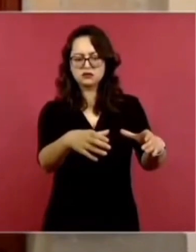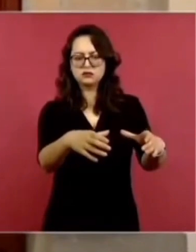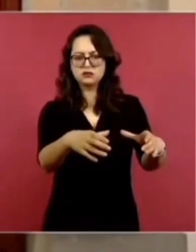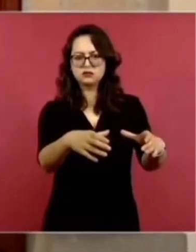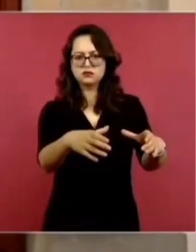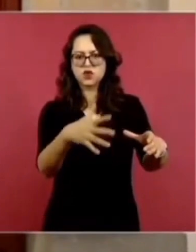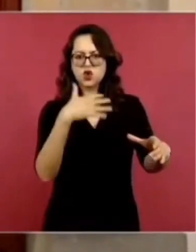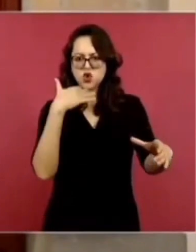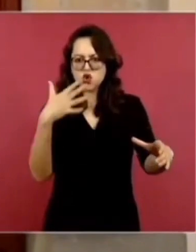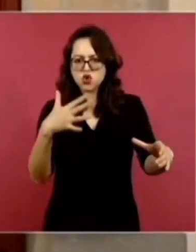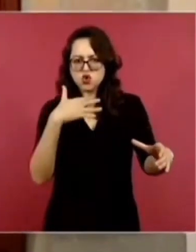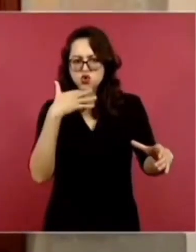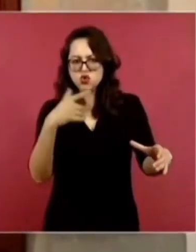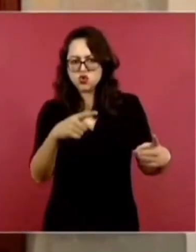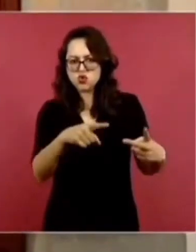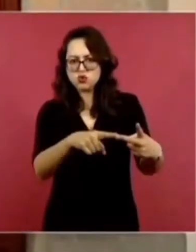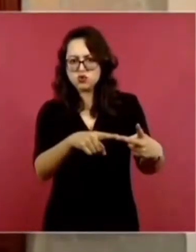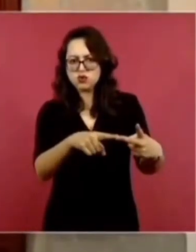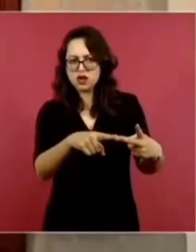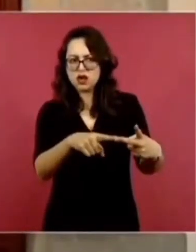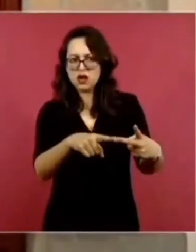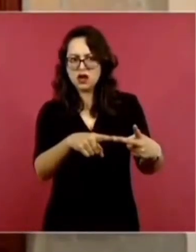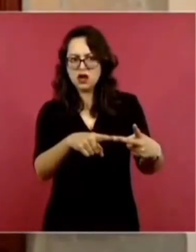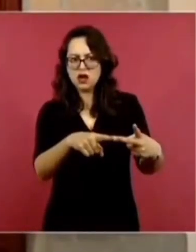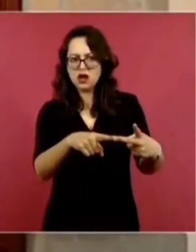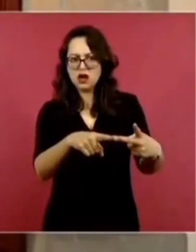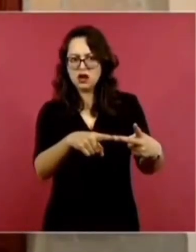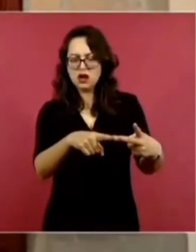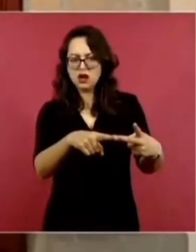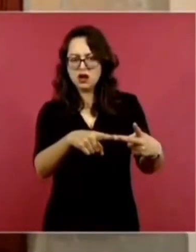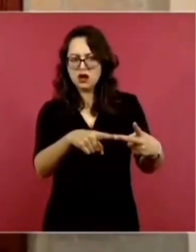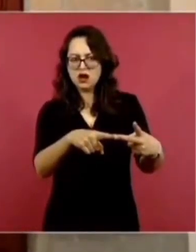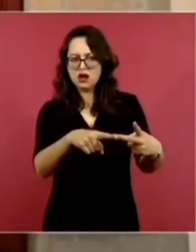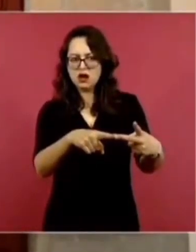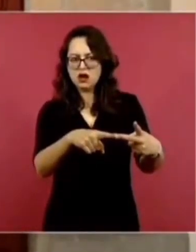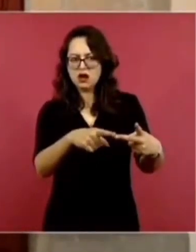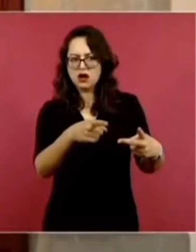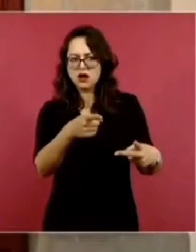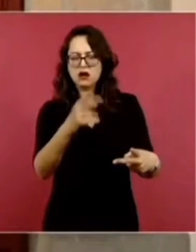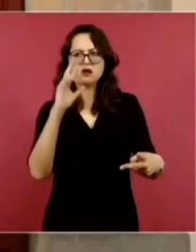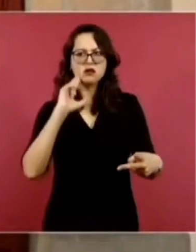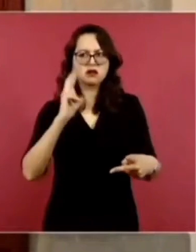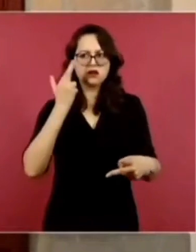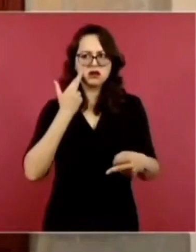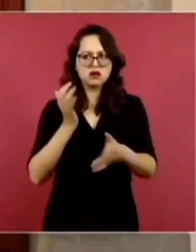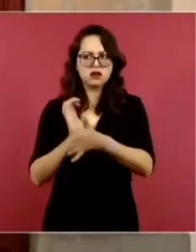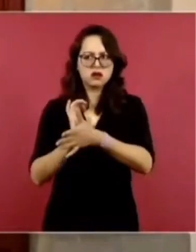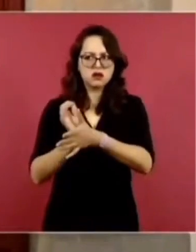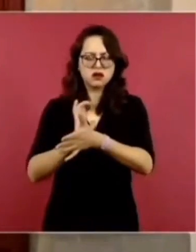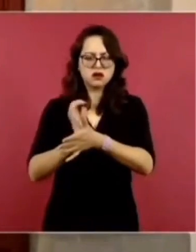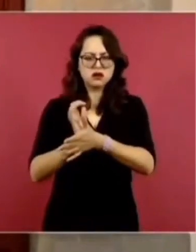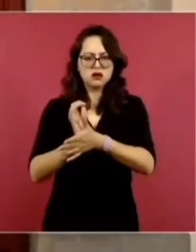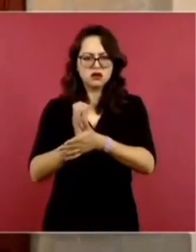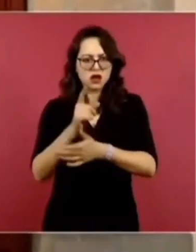fuesen corruptas y promovieran el clasismo el racismo